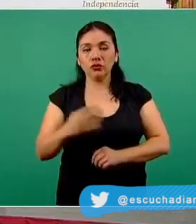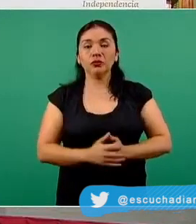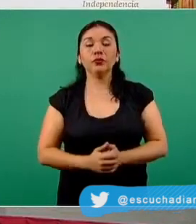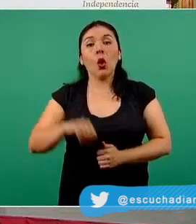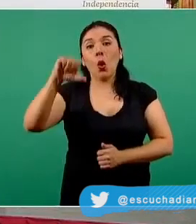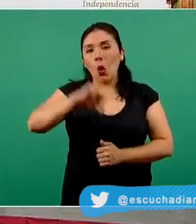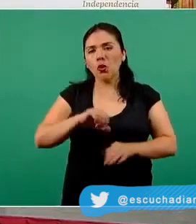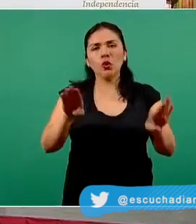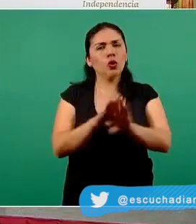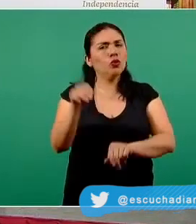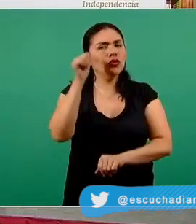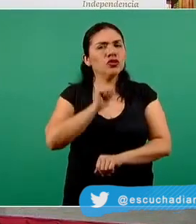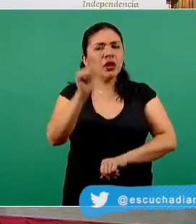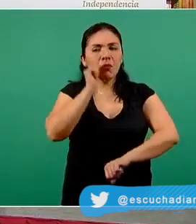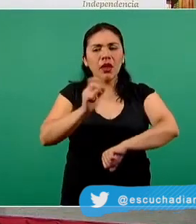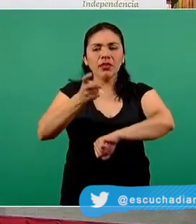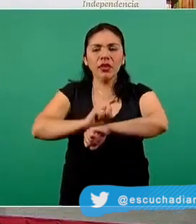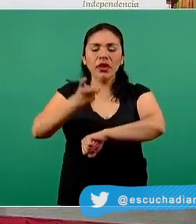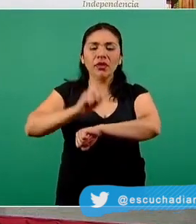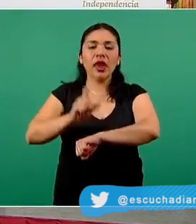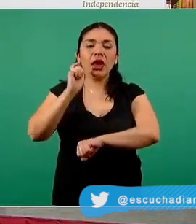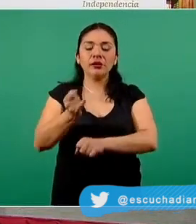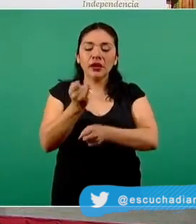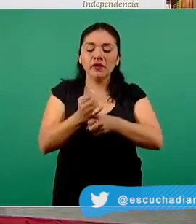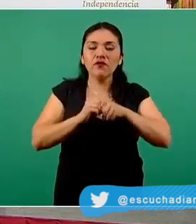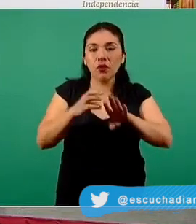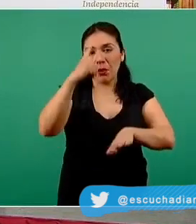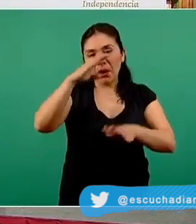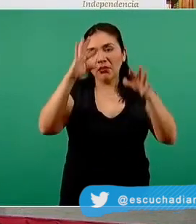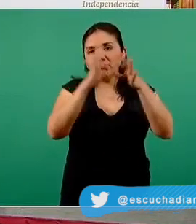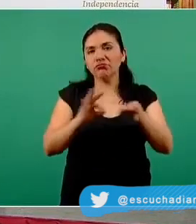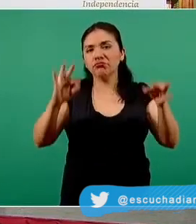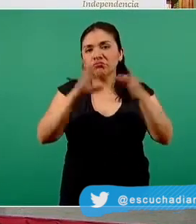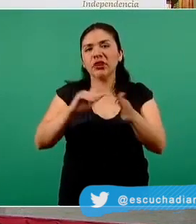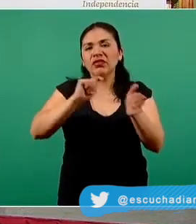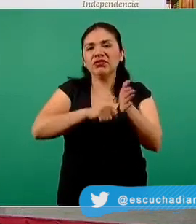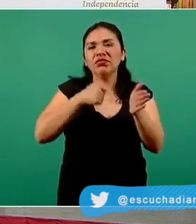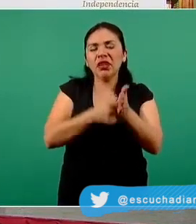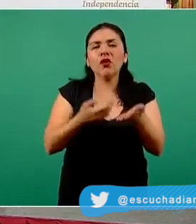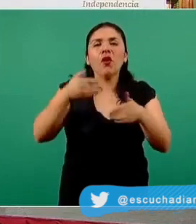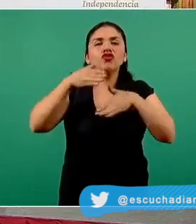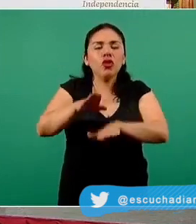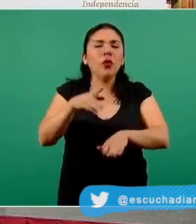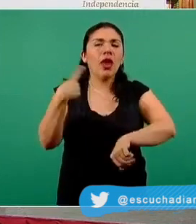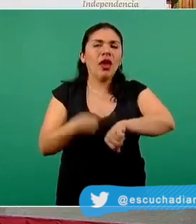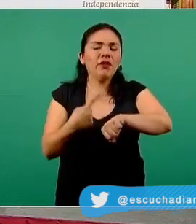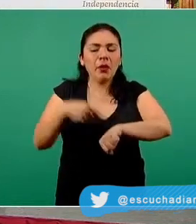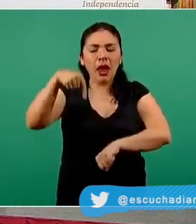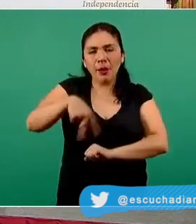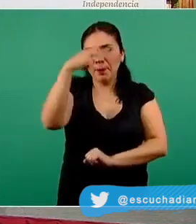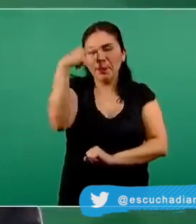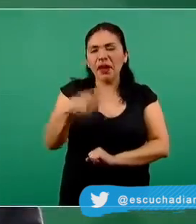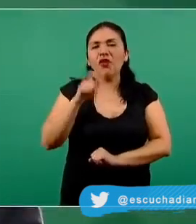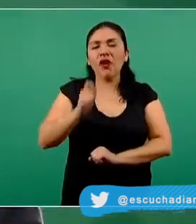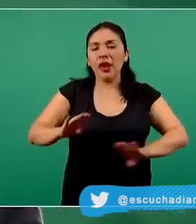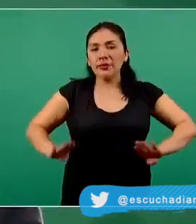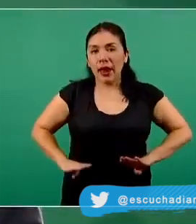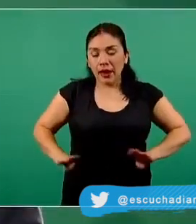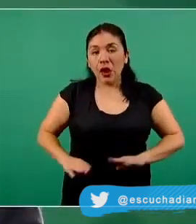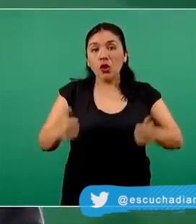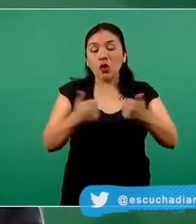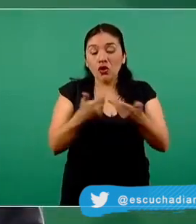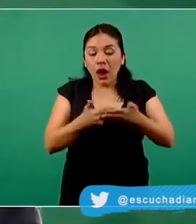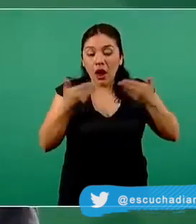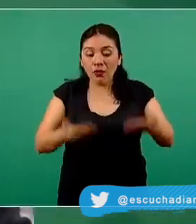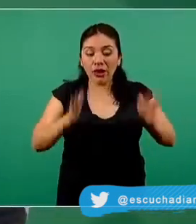vamos a tener como todos los días el informe de actualización sobre el estado que guarda la epidemia en méxico cuando estamos cursando la